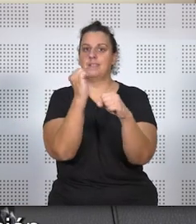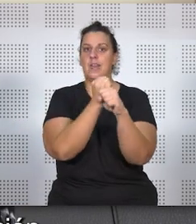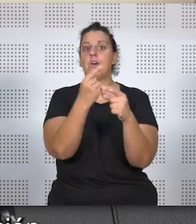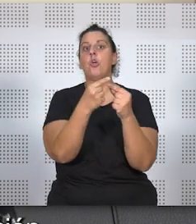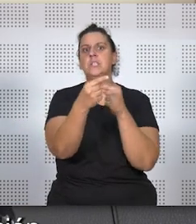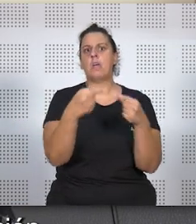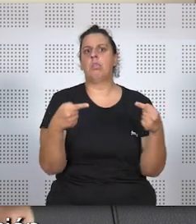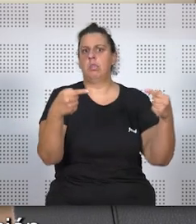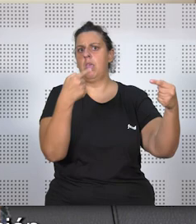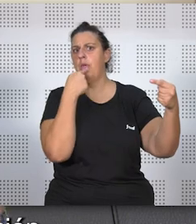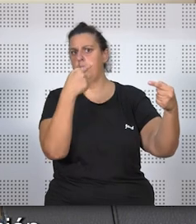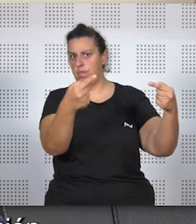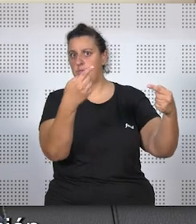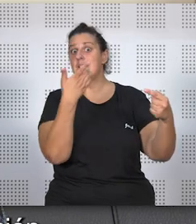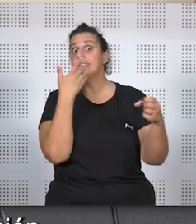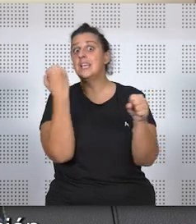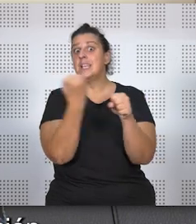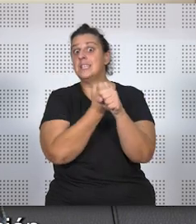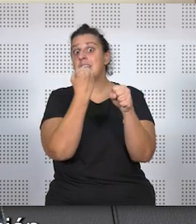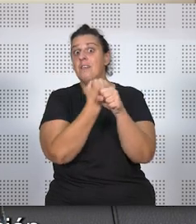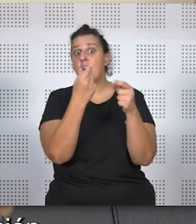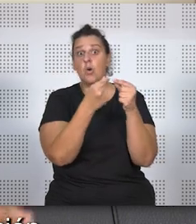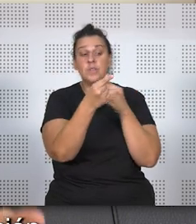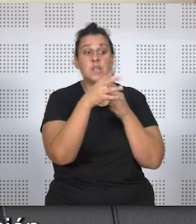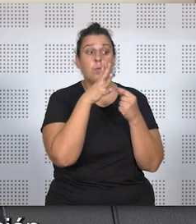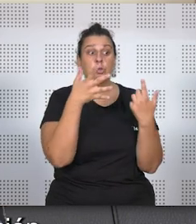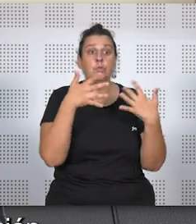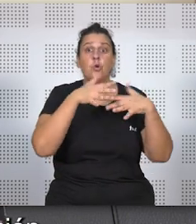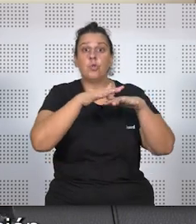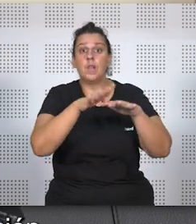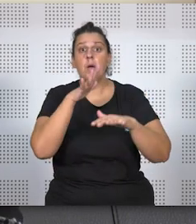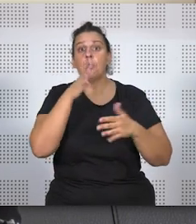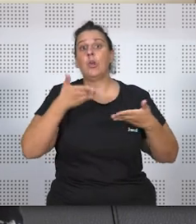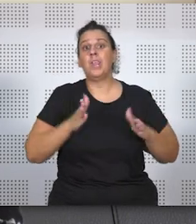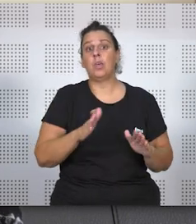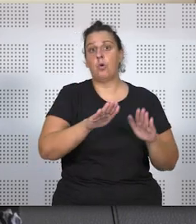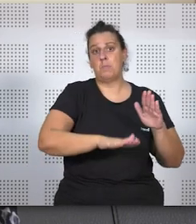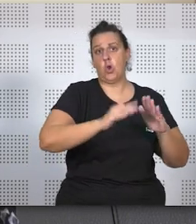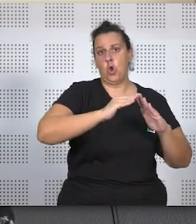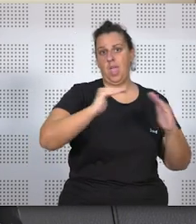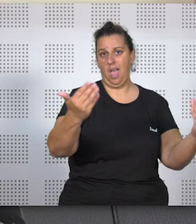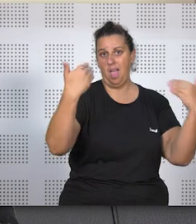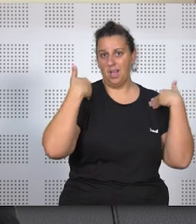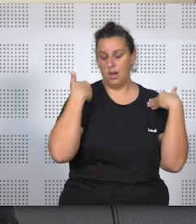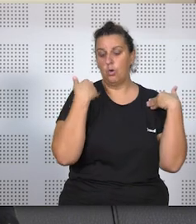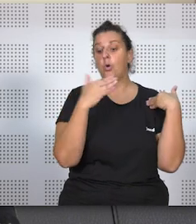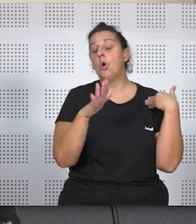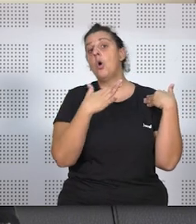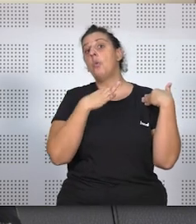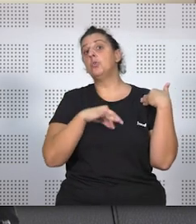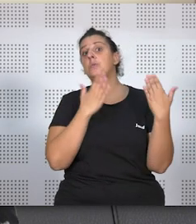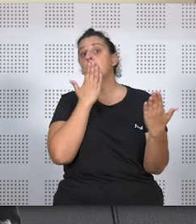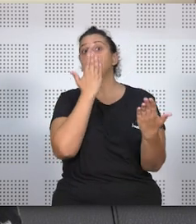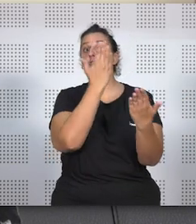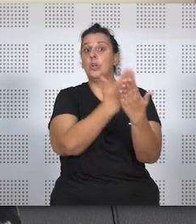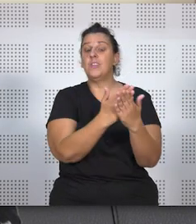Cuando este trabajo a distancia el motivo de la conciliación es que tenemos un menor a cargo, se establece la posibilidad de hacer esta solicitud hasta